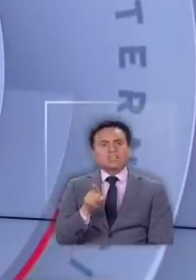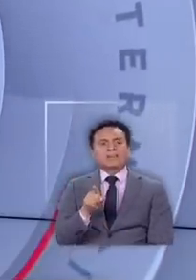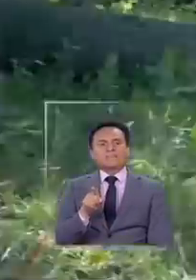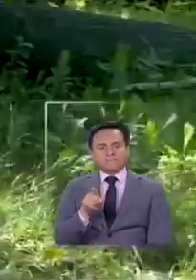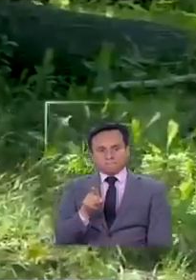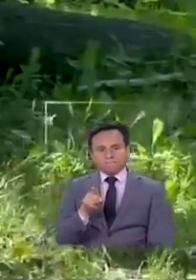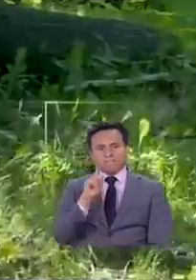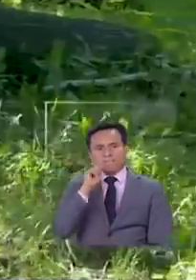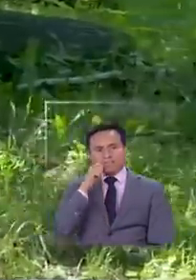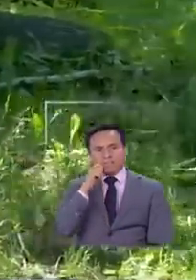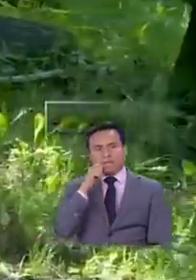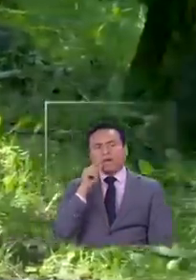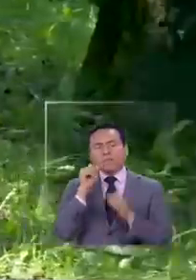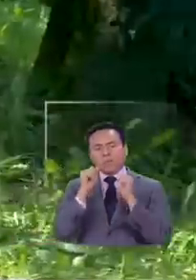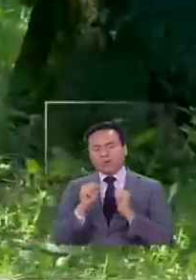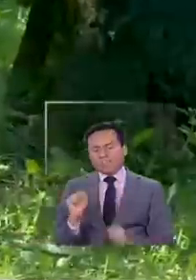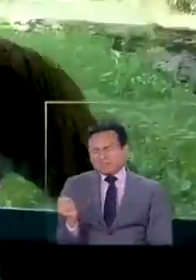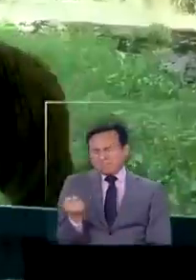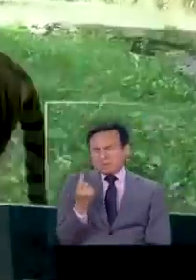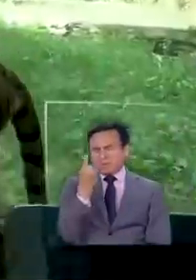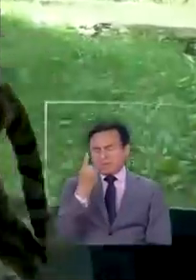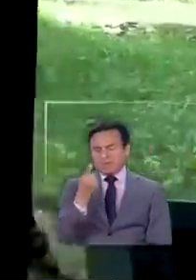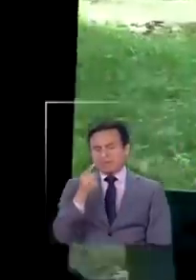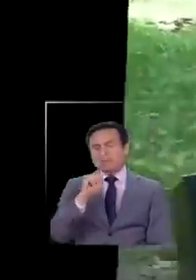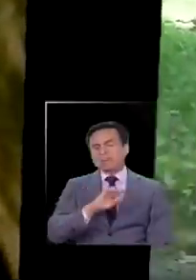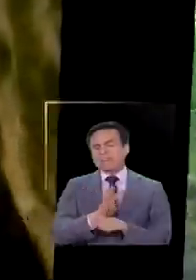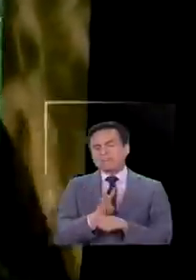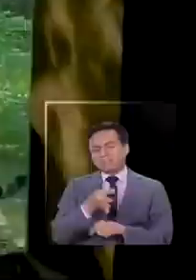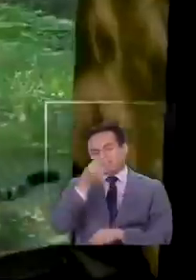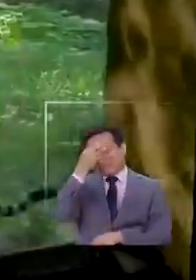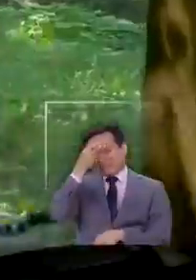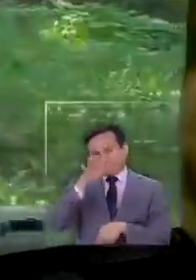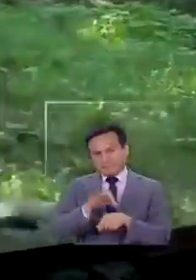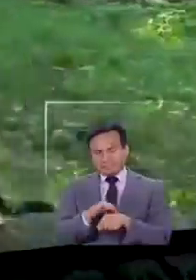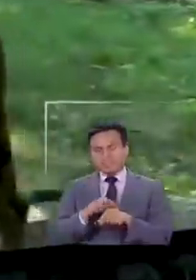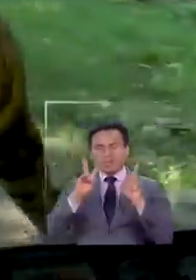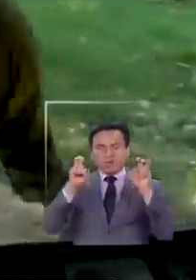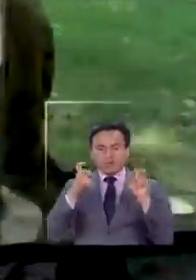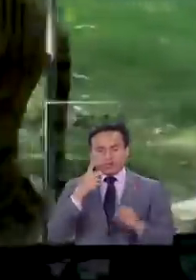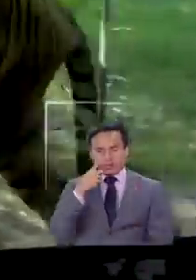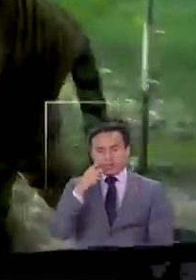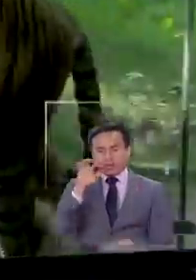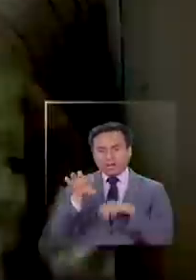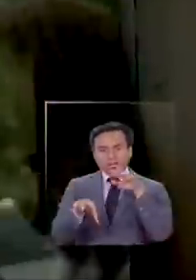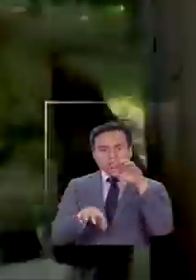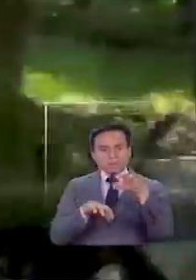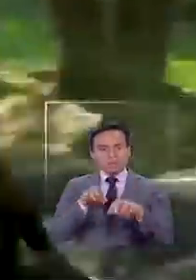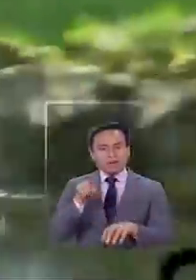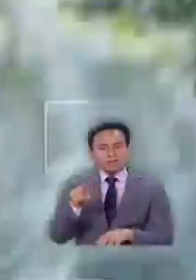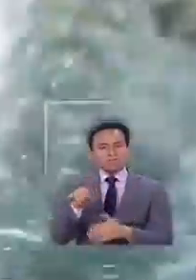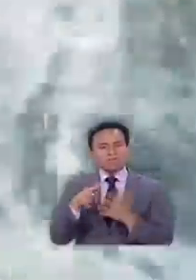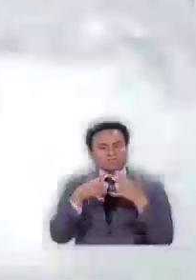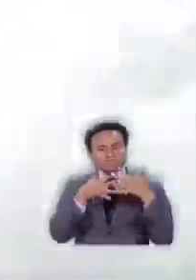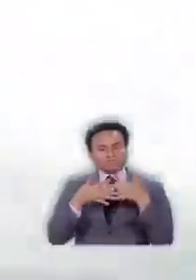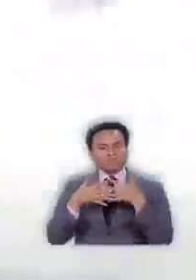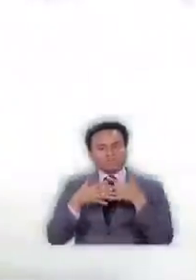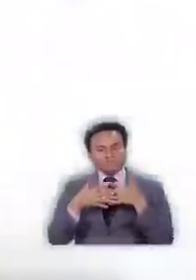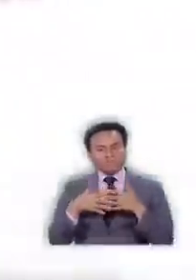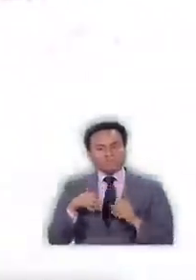en lo que podría ser la primera infección de COVID-19 conocida en un animal en los Estados Unidos